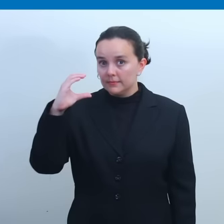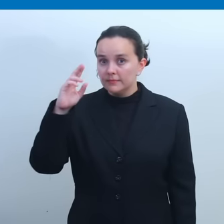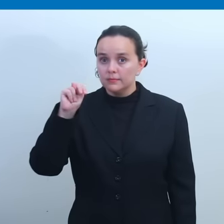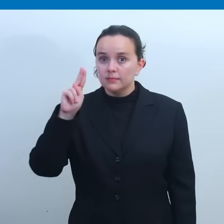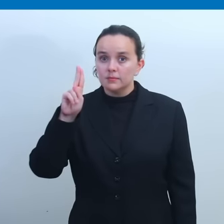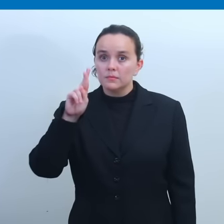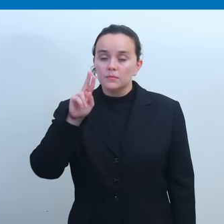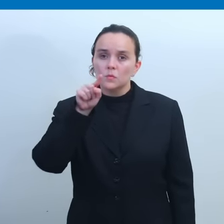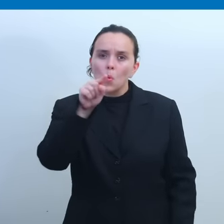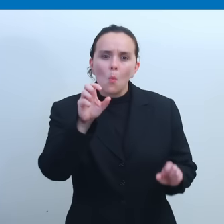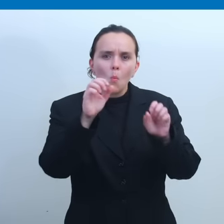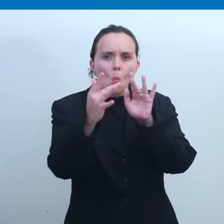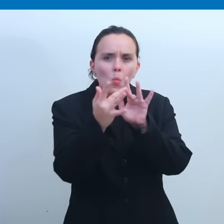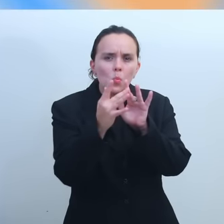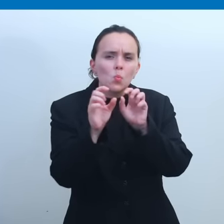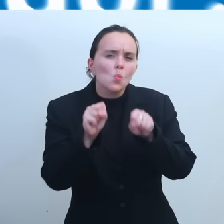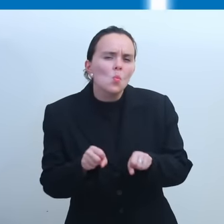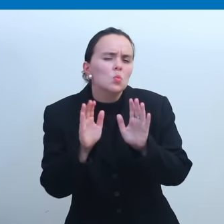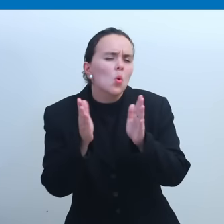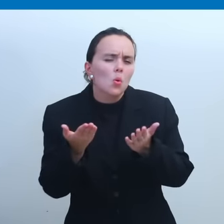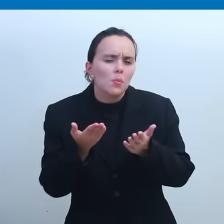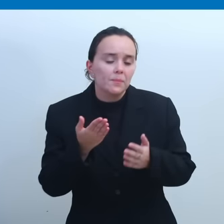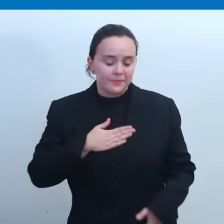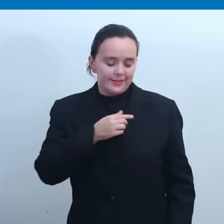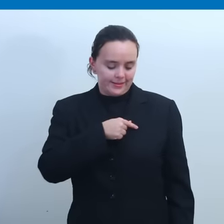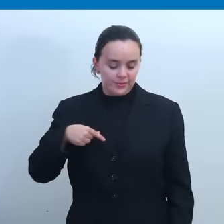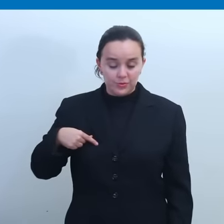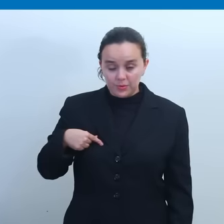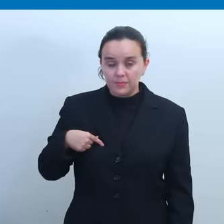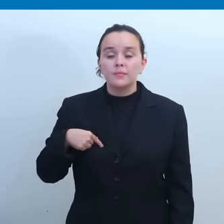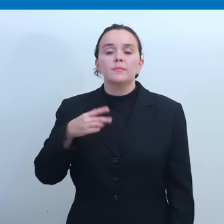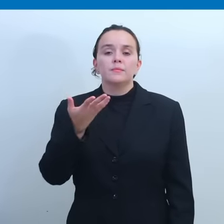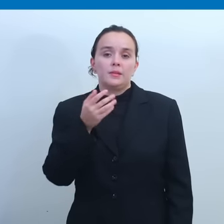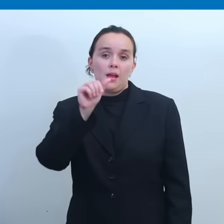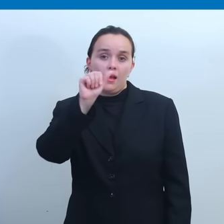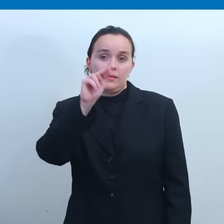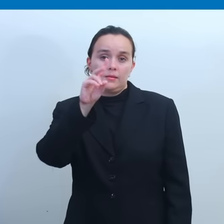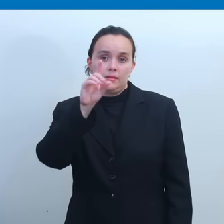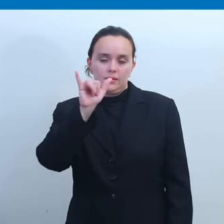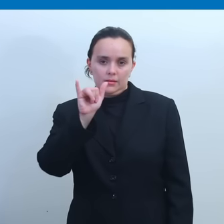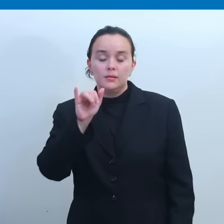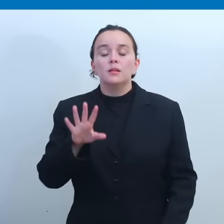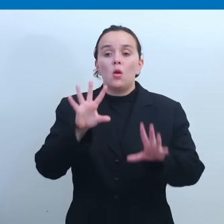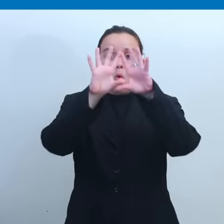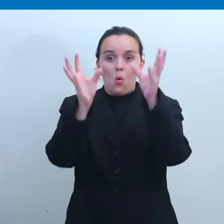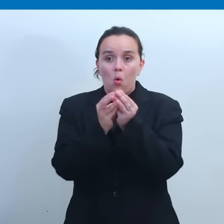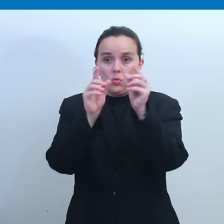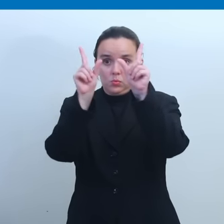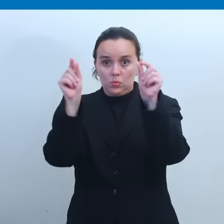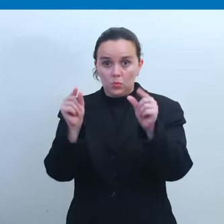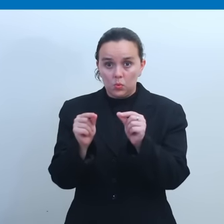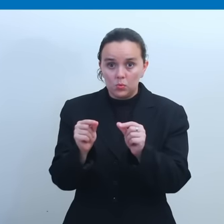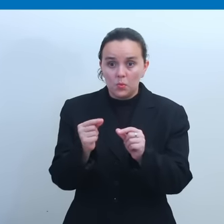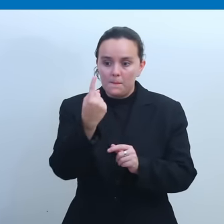¿Cómo puedes contactar a ACNUR en El Salvador? Hola, soy Andy, del equipo de ACNUR, la agencia de la ONU para los refugiados en El